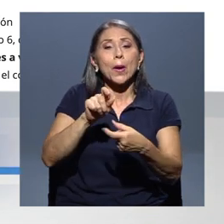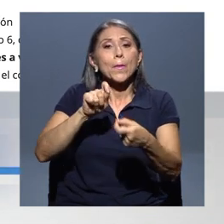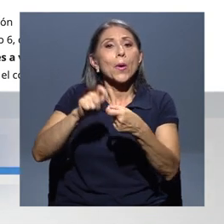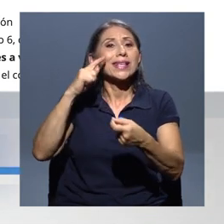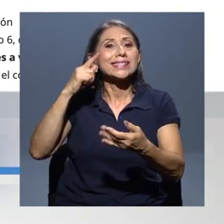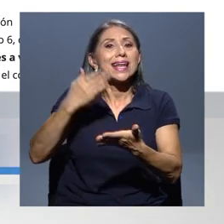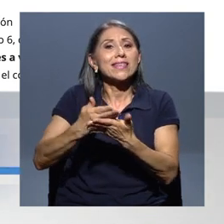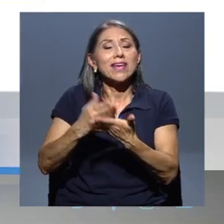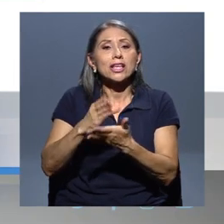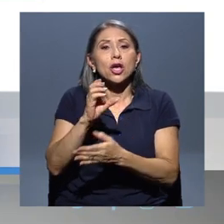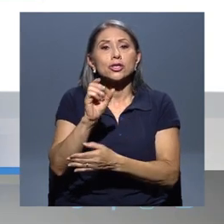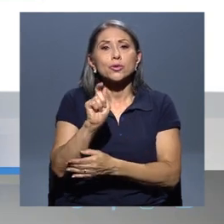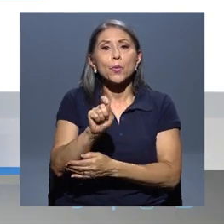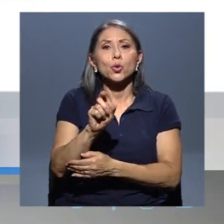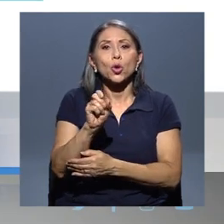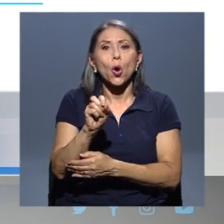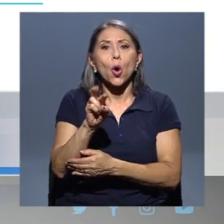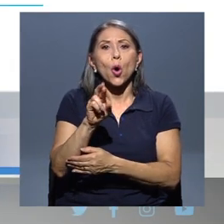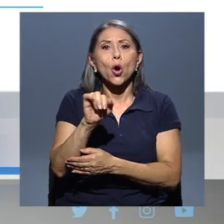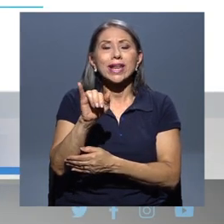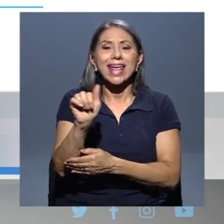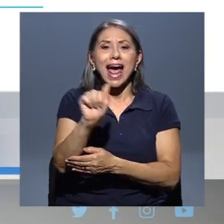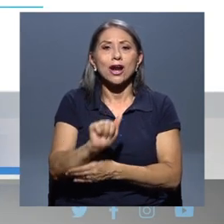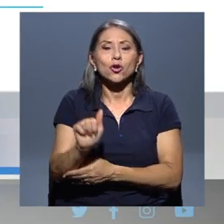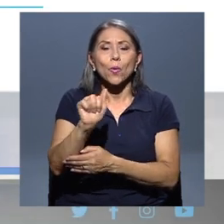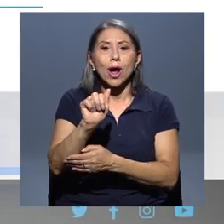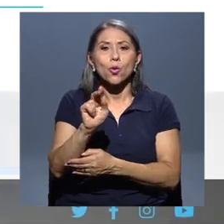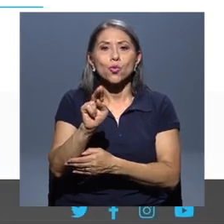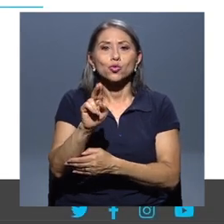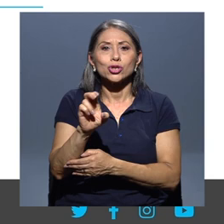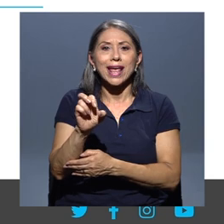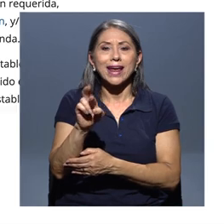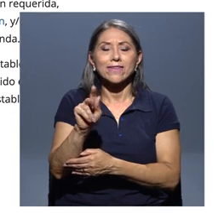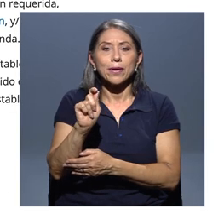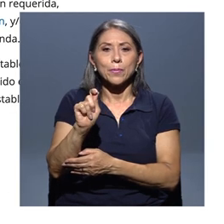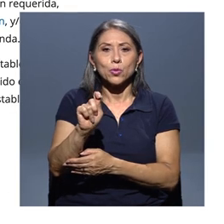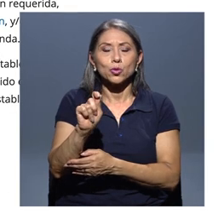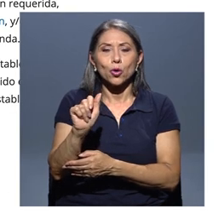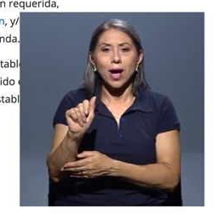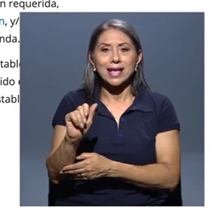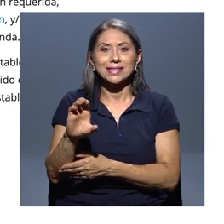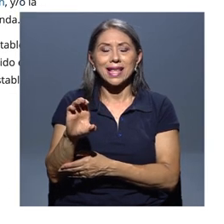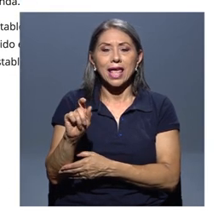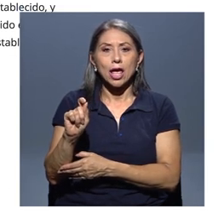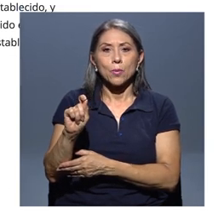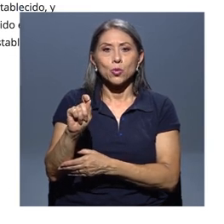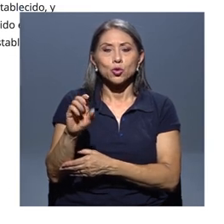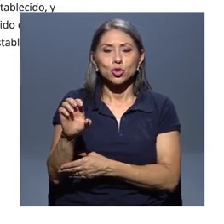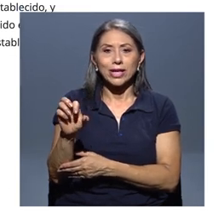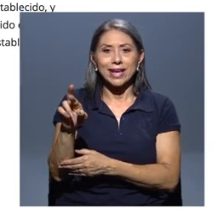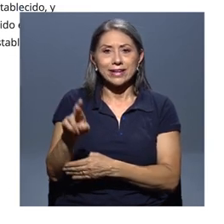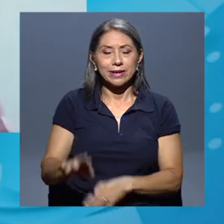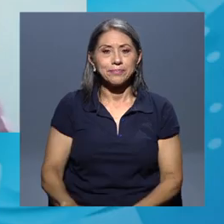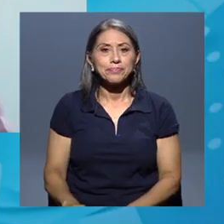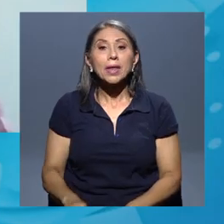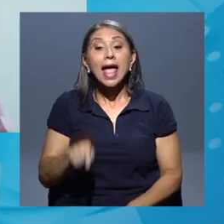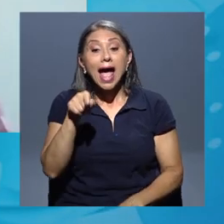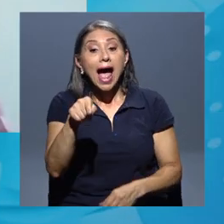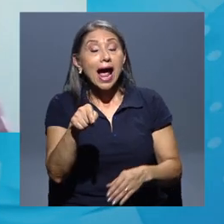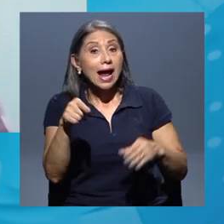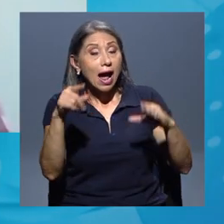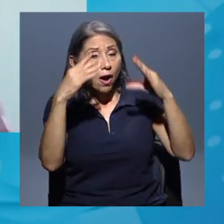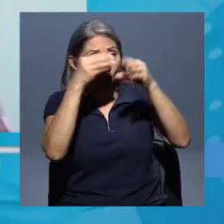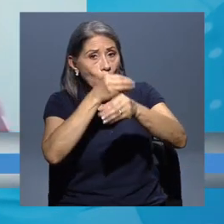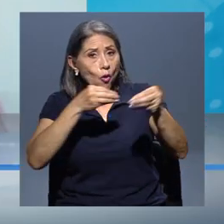.ori.ucr.ac.cr Dentro de los proyectos que tenemos en la Oficina de Registro, queremos